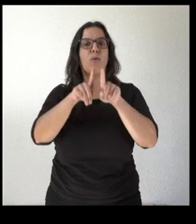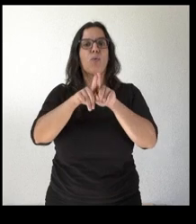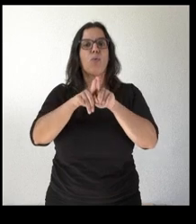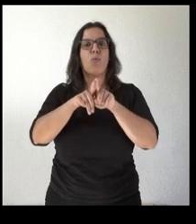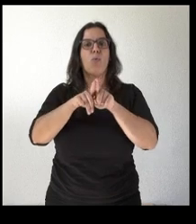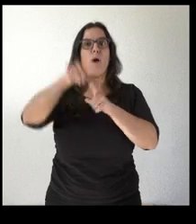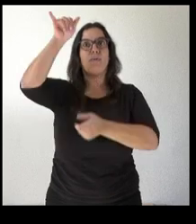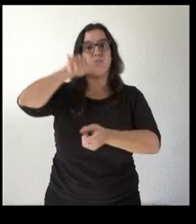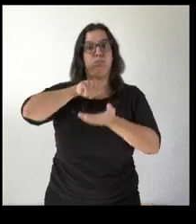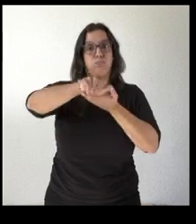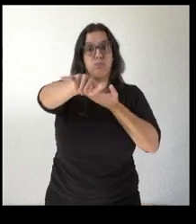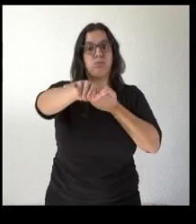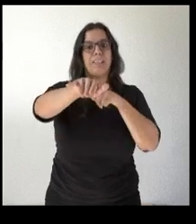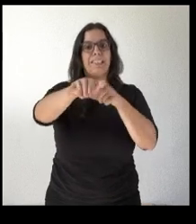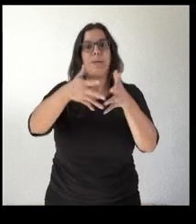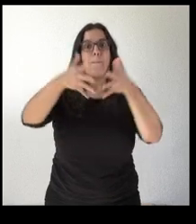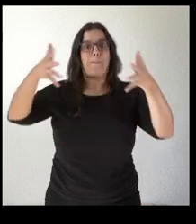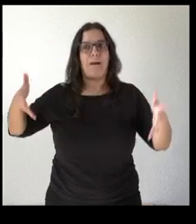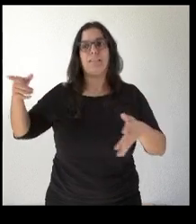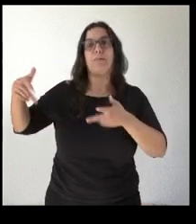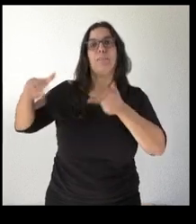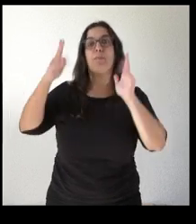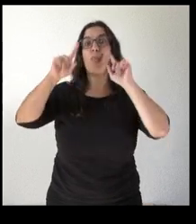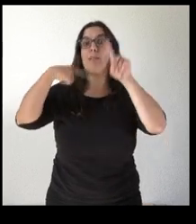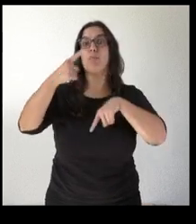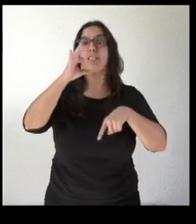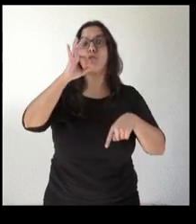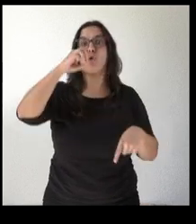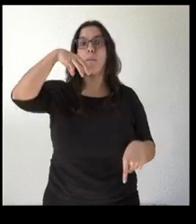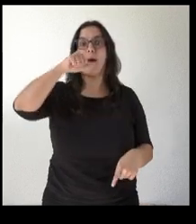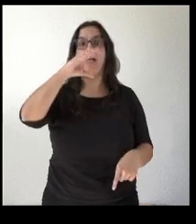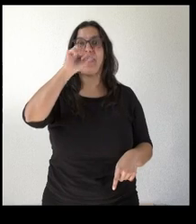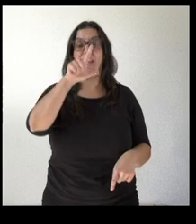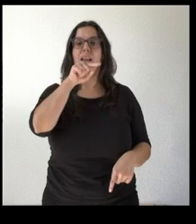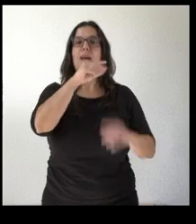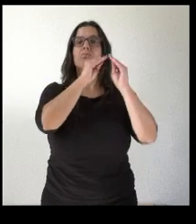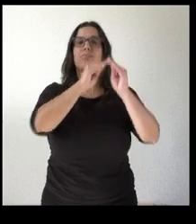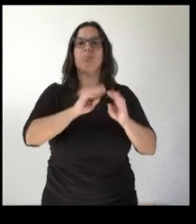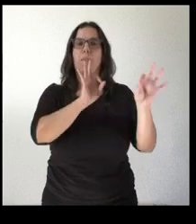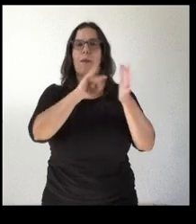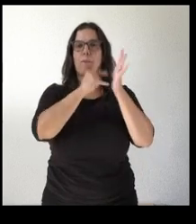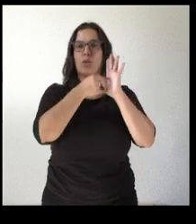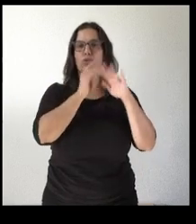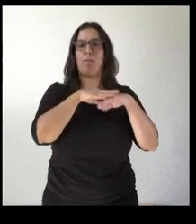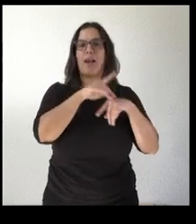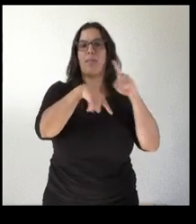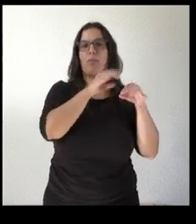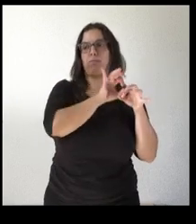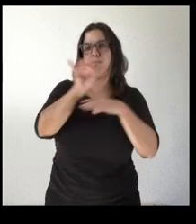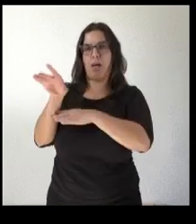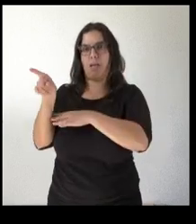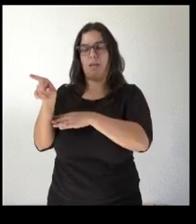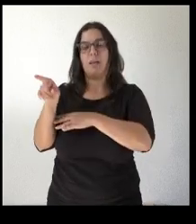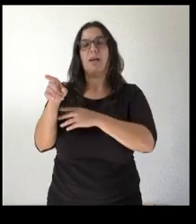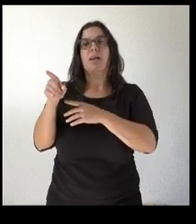de aterrizaje pero fue Somacil quien redactó el proyecto que después se derivó a ESA hace tiempo